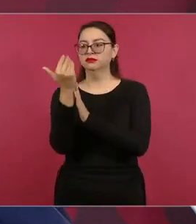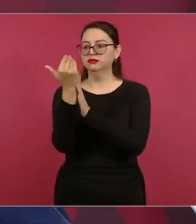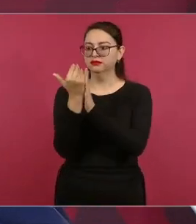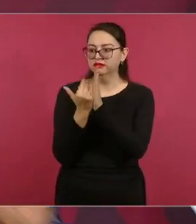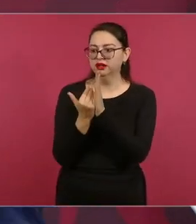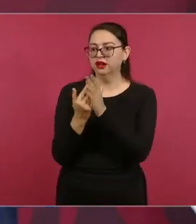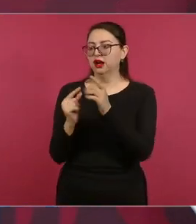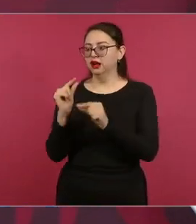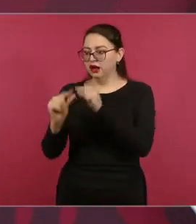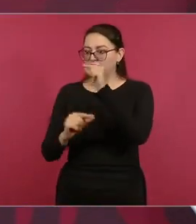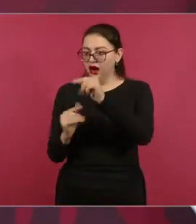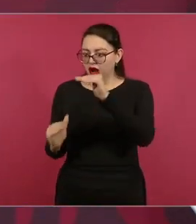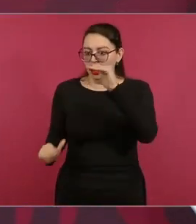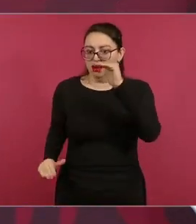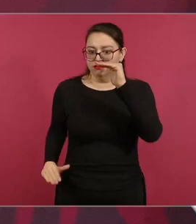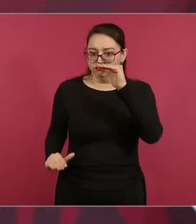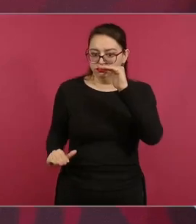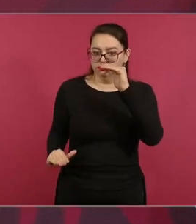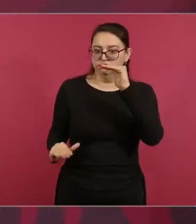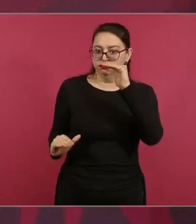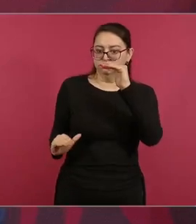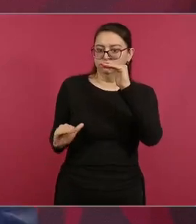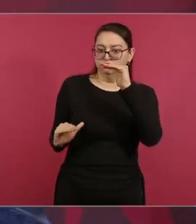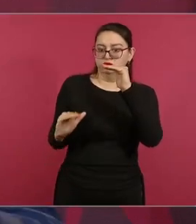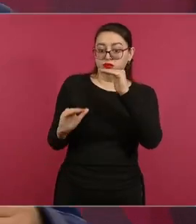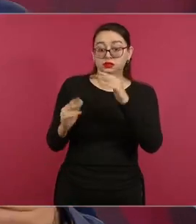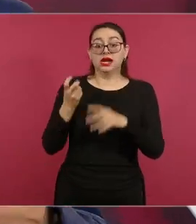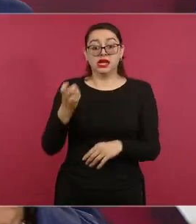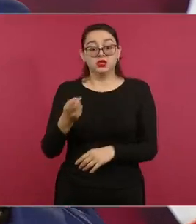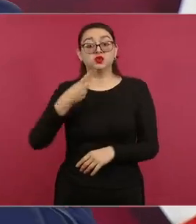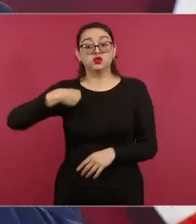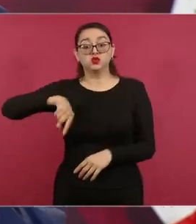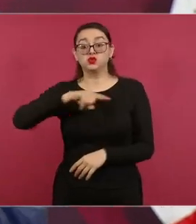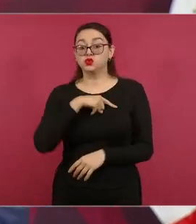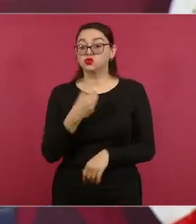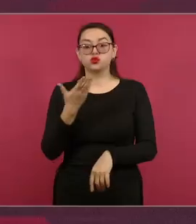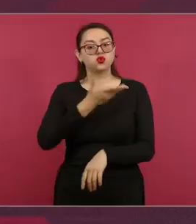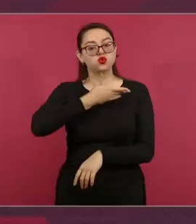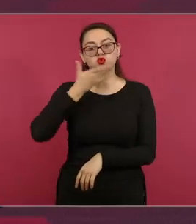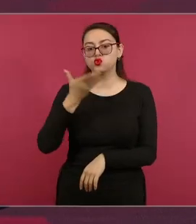Entonces, sí tenemos organización y están trabajando